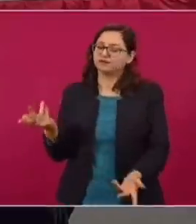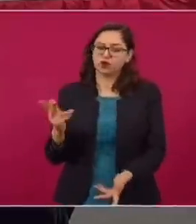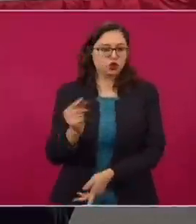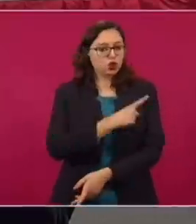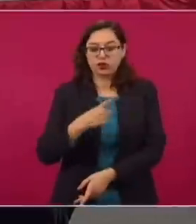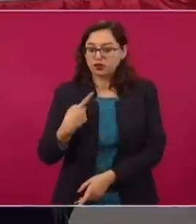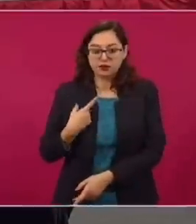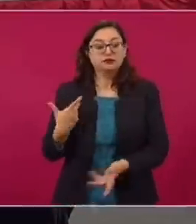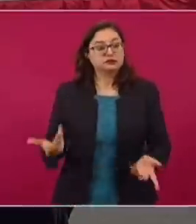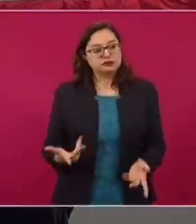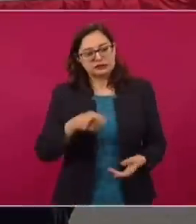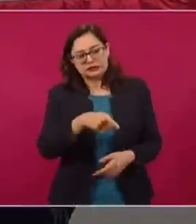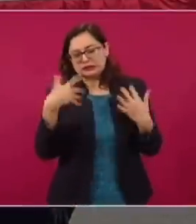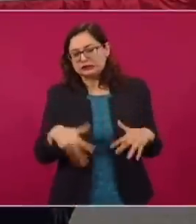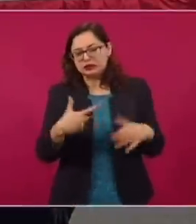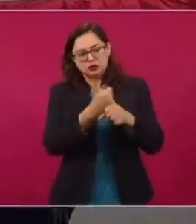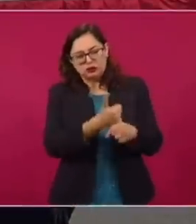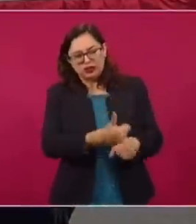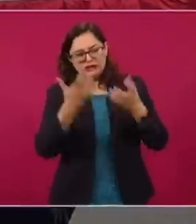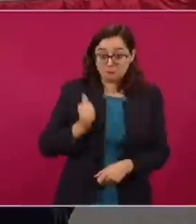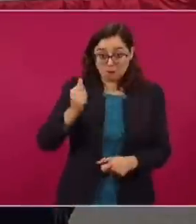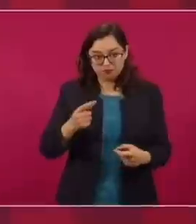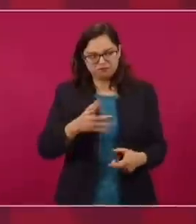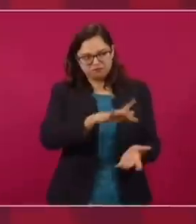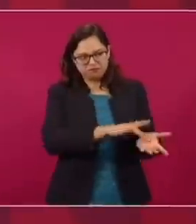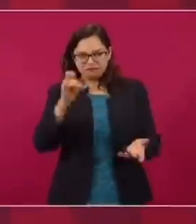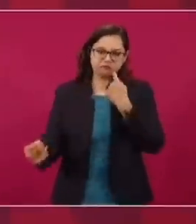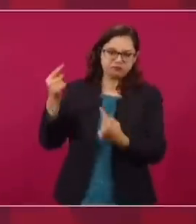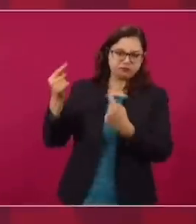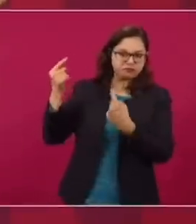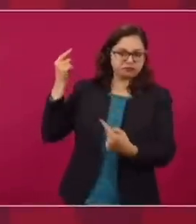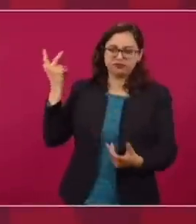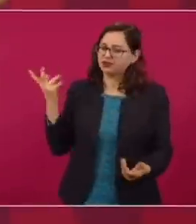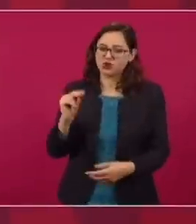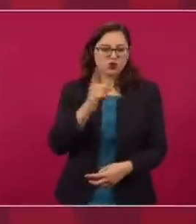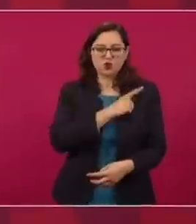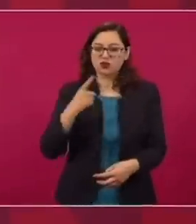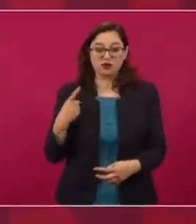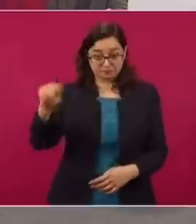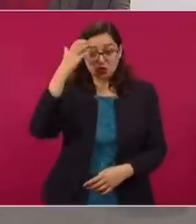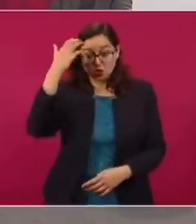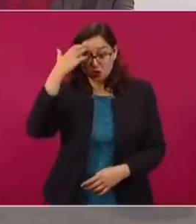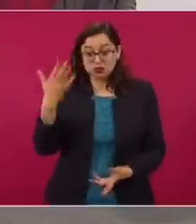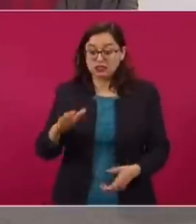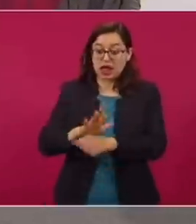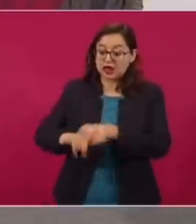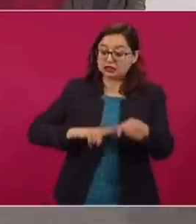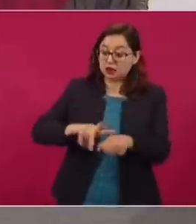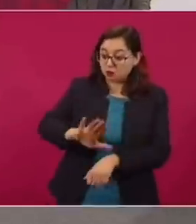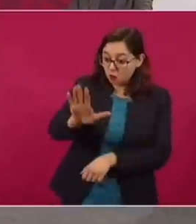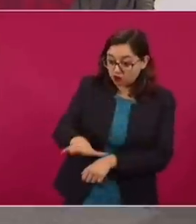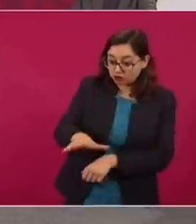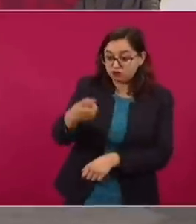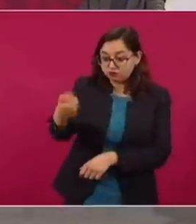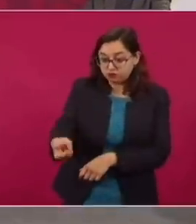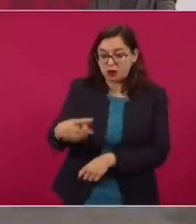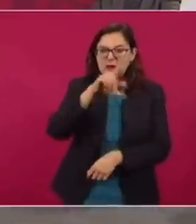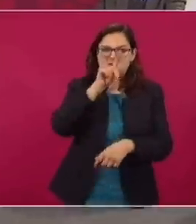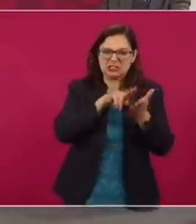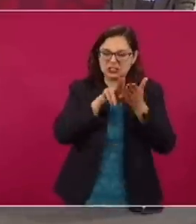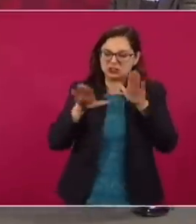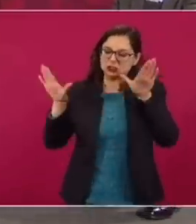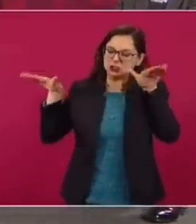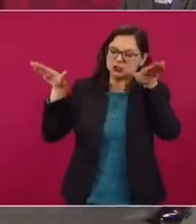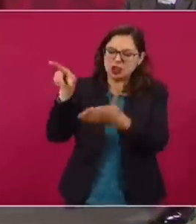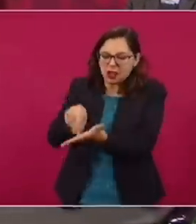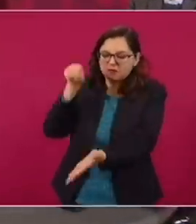con la desdicha de otras personas. No actuar como sopilotes, para decirlo con toda claridad. Estamos